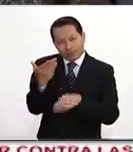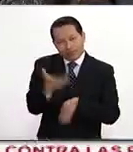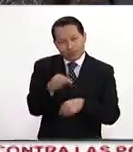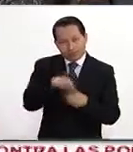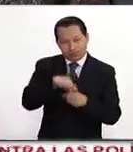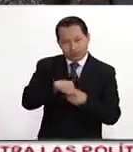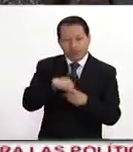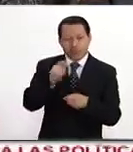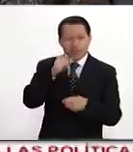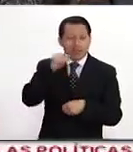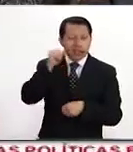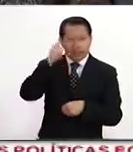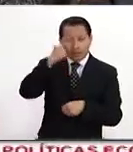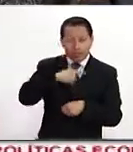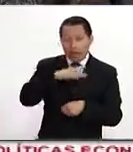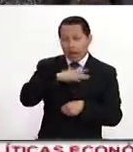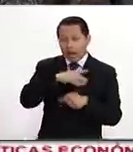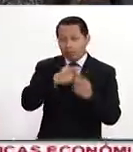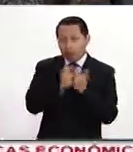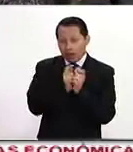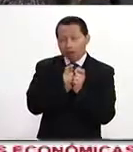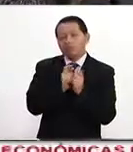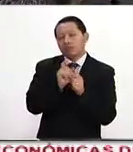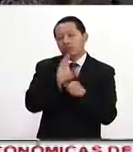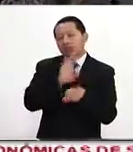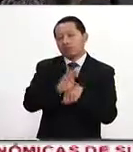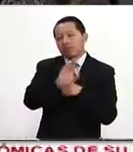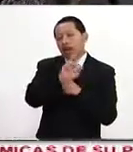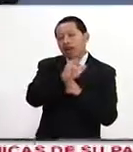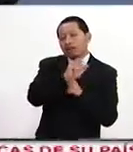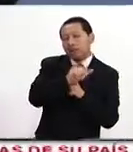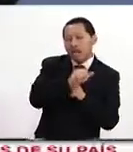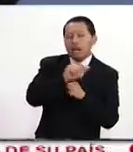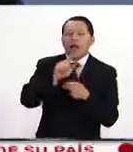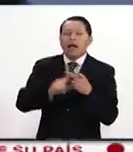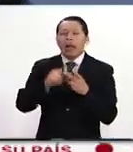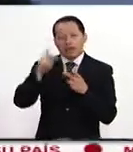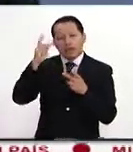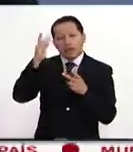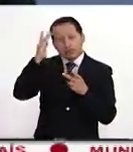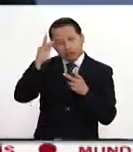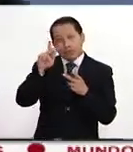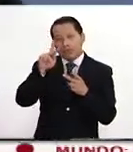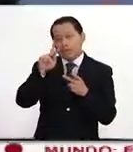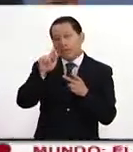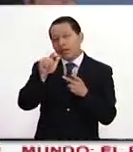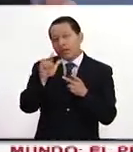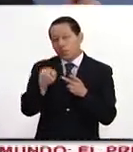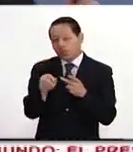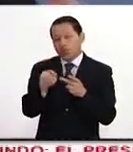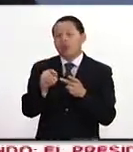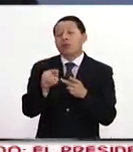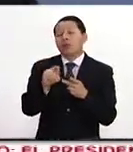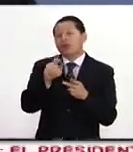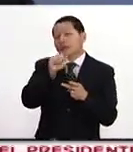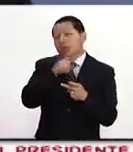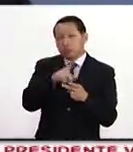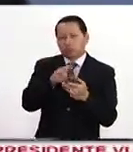noche hubo pequeñas manifestaciones en Brasilia y en San Pablo exigiendo pues que Temer justamente